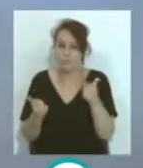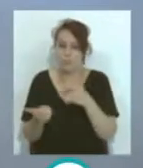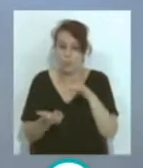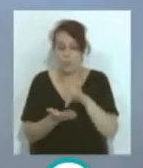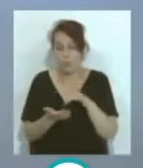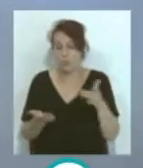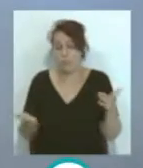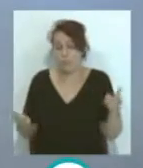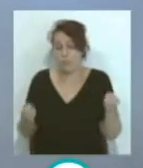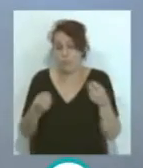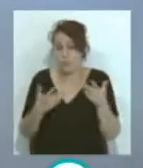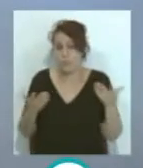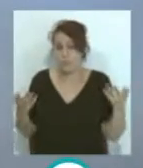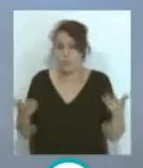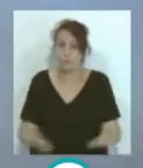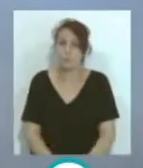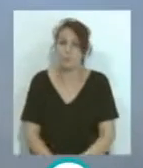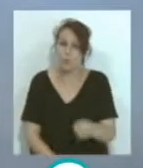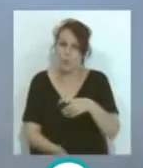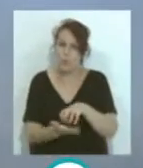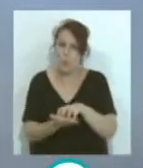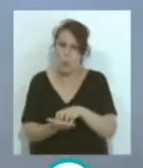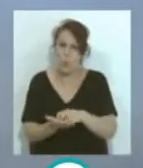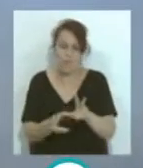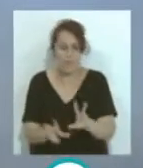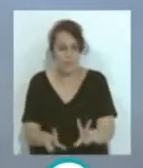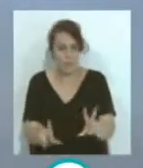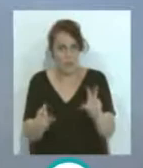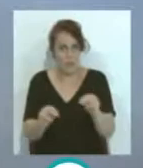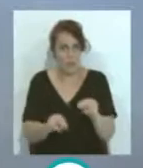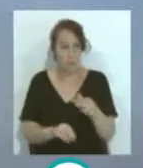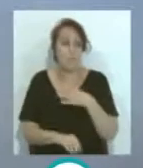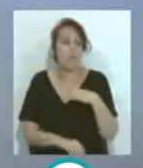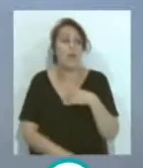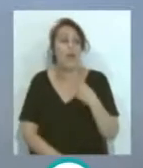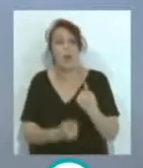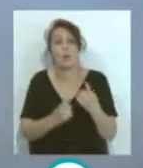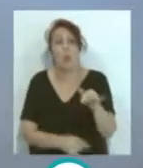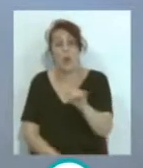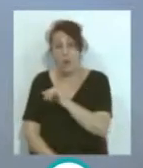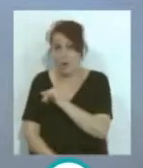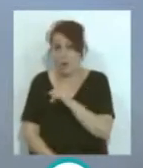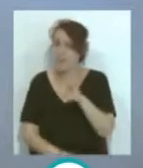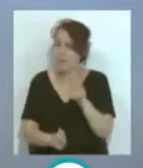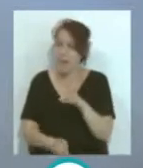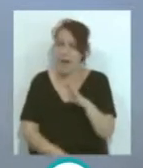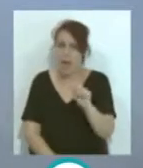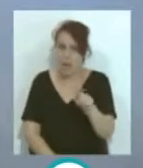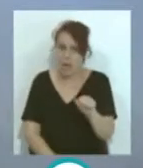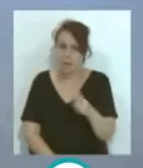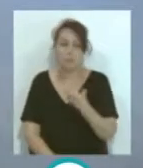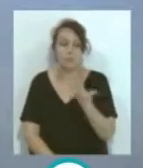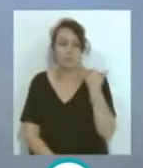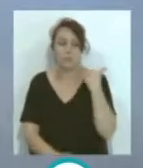que, bueno, se disipaban esas dudas... ...que podían subsistir en algunos sobre el tema de cala... ...ayer